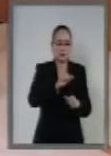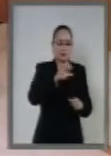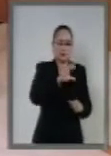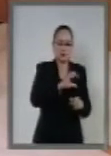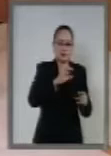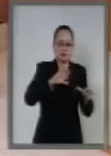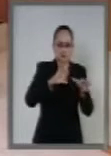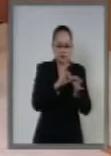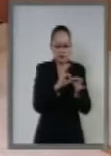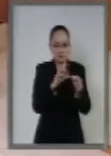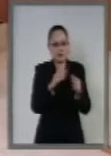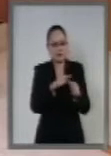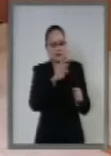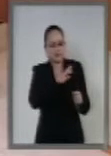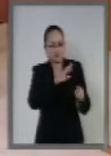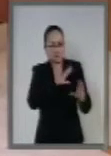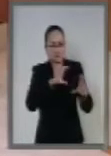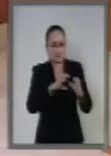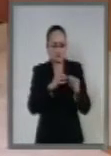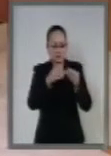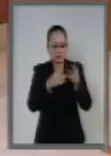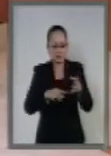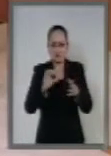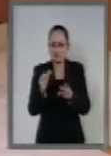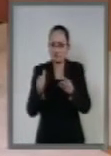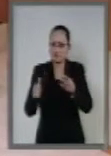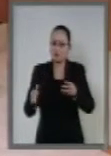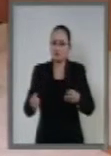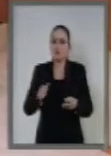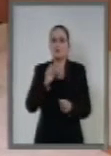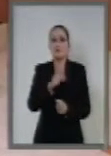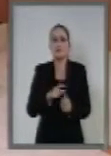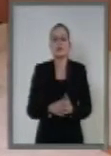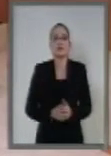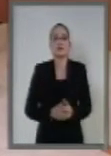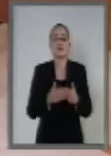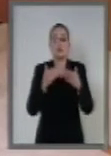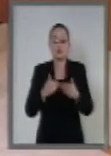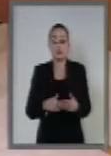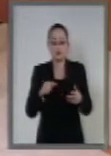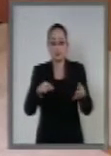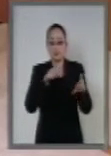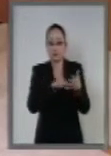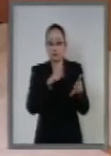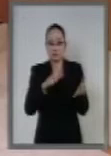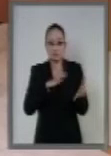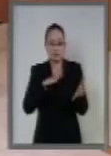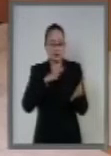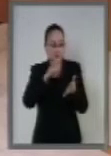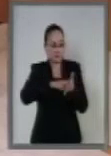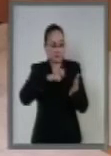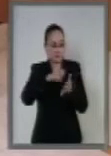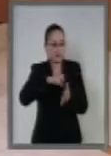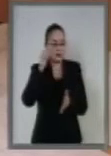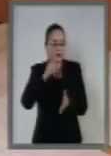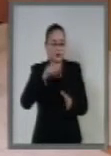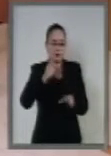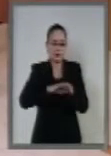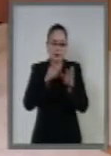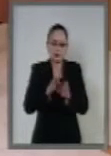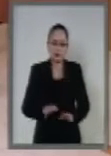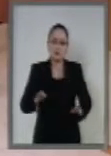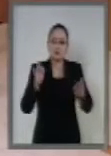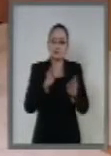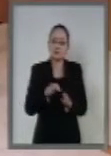-privadas o cualquier otra figura. Otro aspecto que modifica de manera muy importante